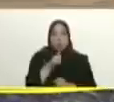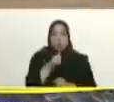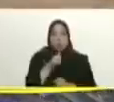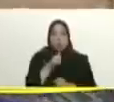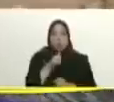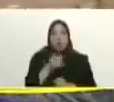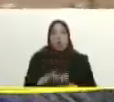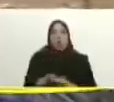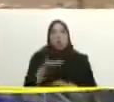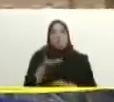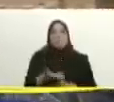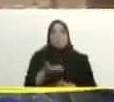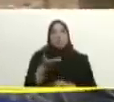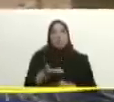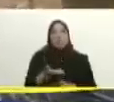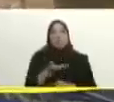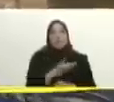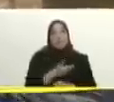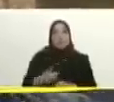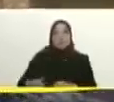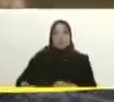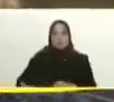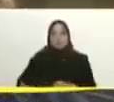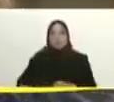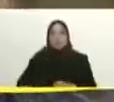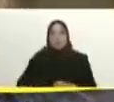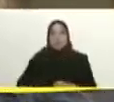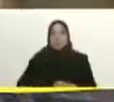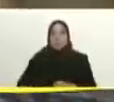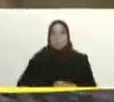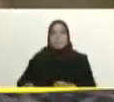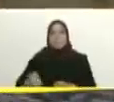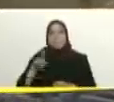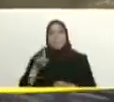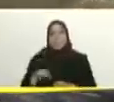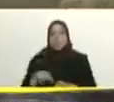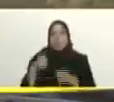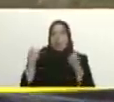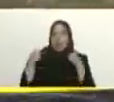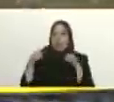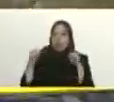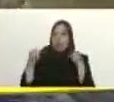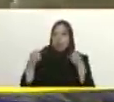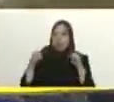importante presidente está el poder popular con el comité de riesgo activado